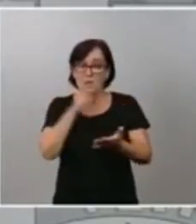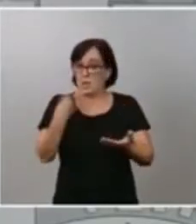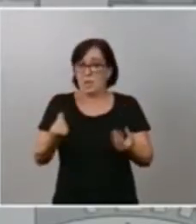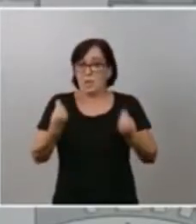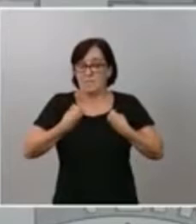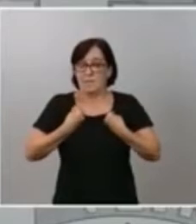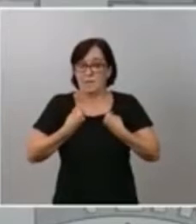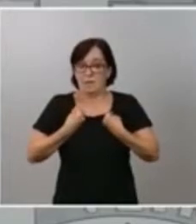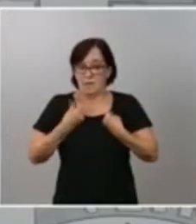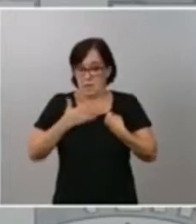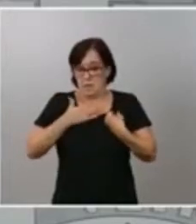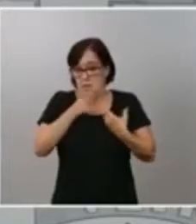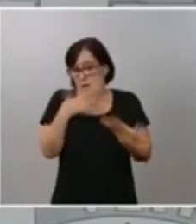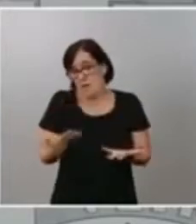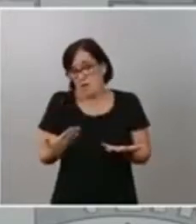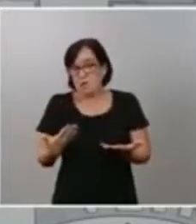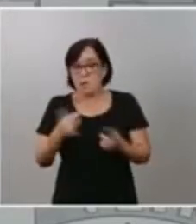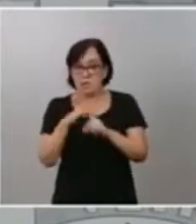nuestro país.